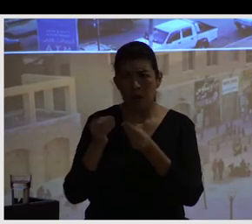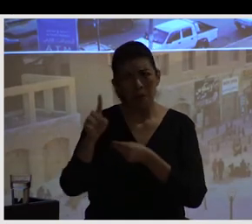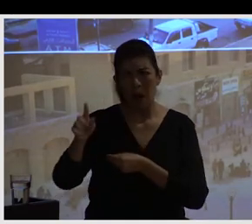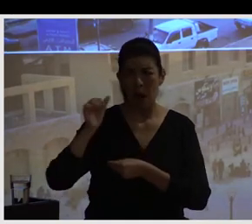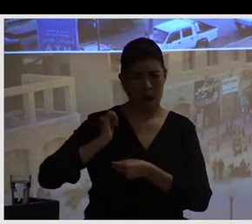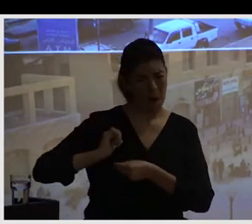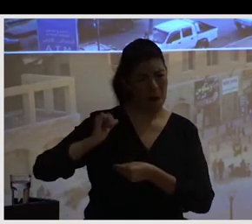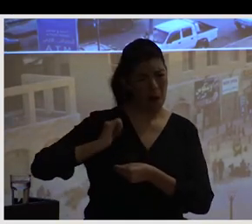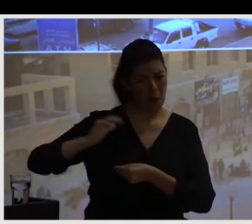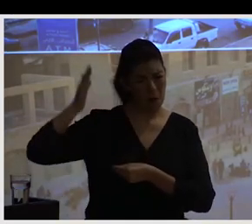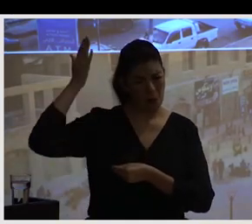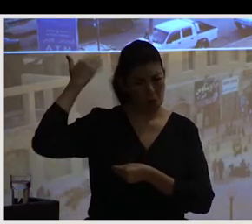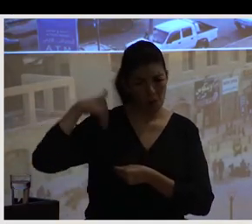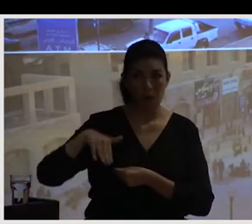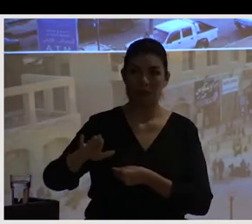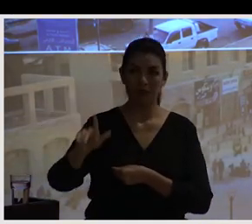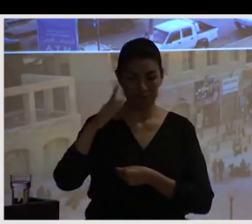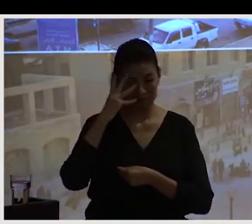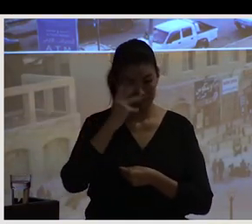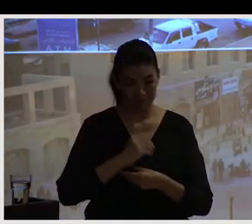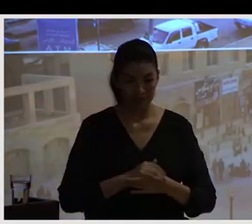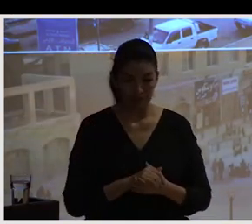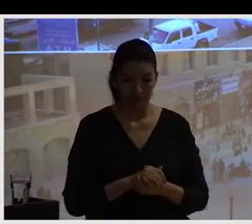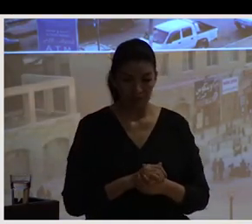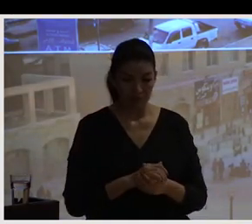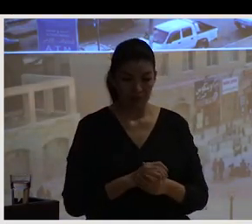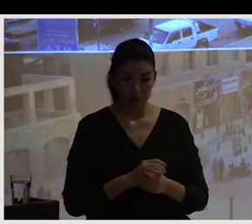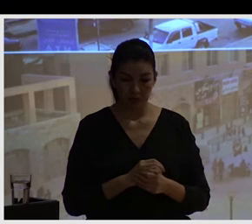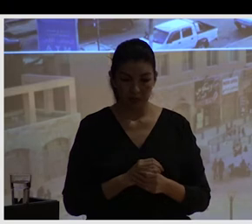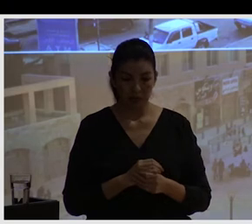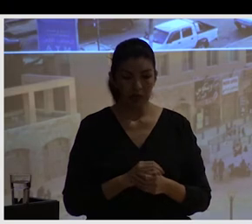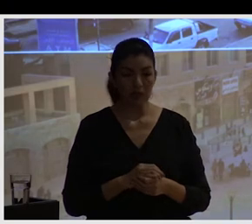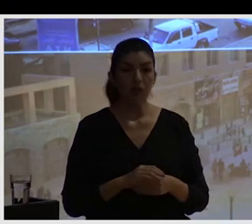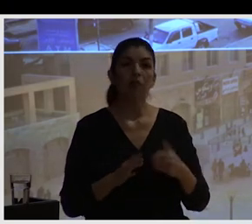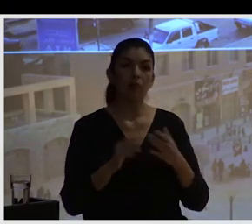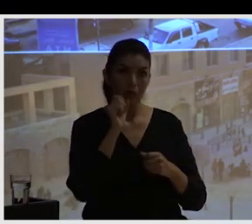hemos trabajado en la creación de esta grande plaza peatonal